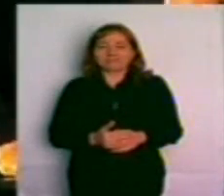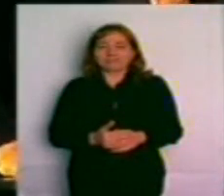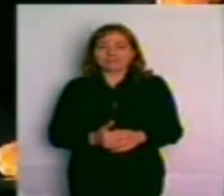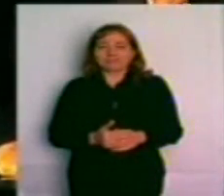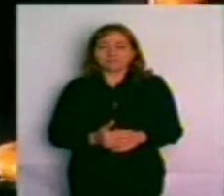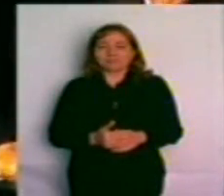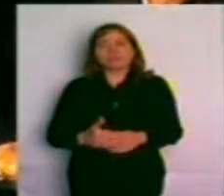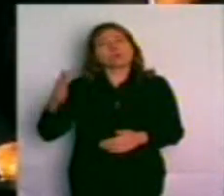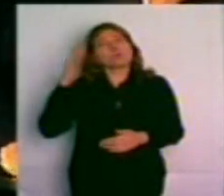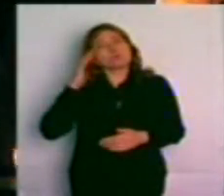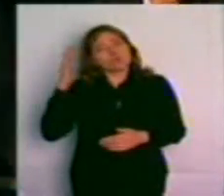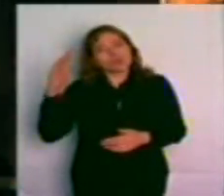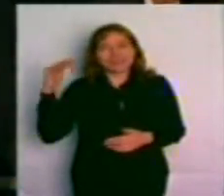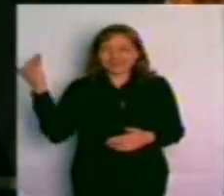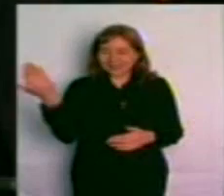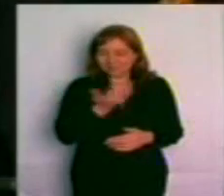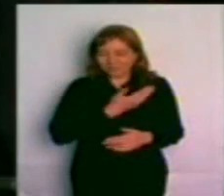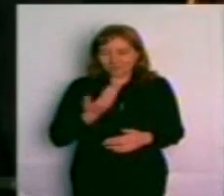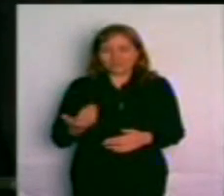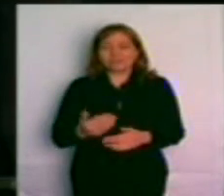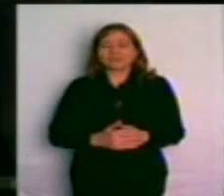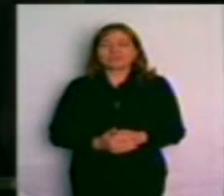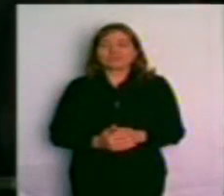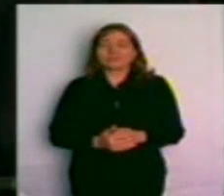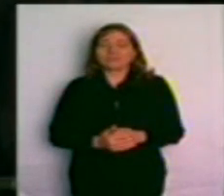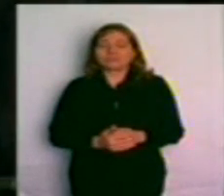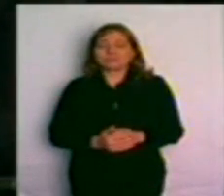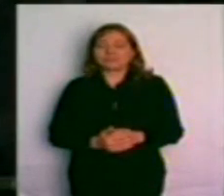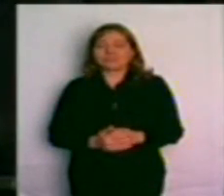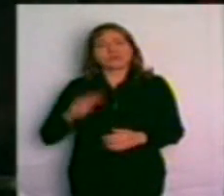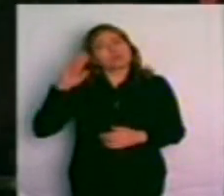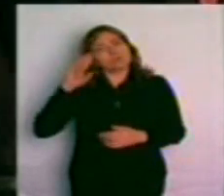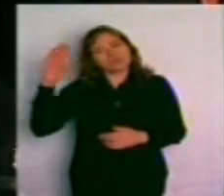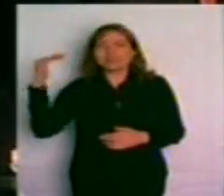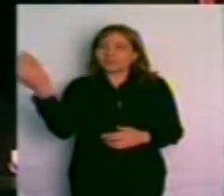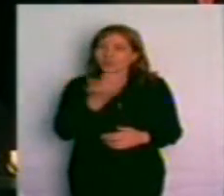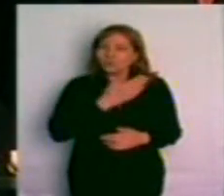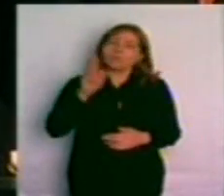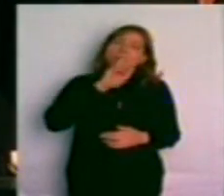Muy buenas tardes a todos y a todas.